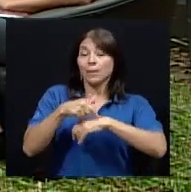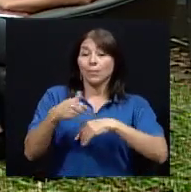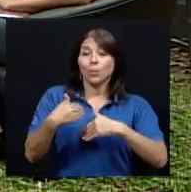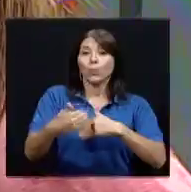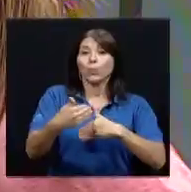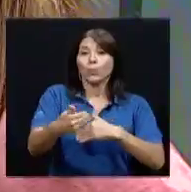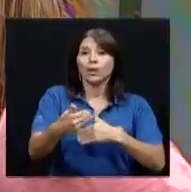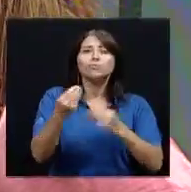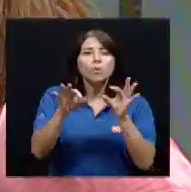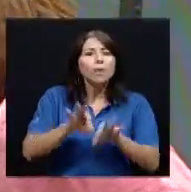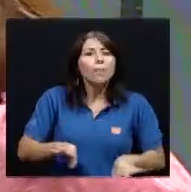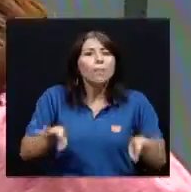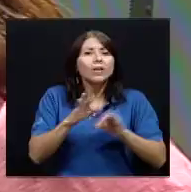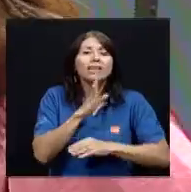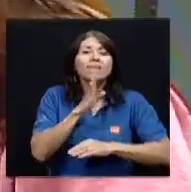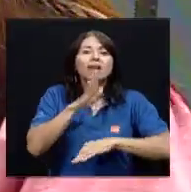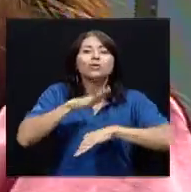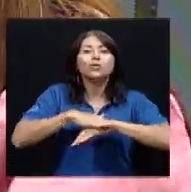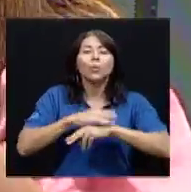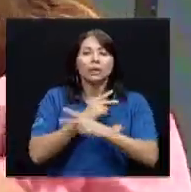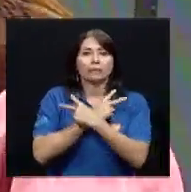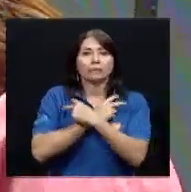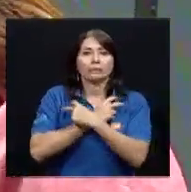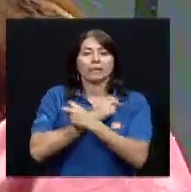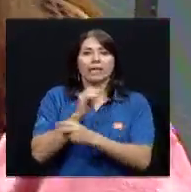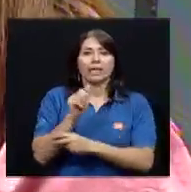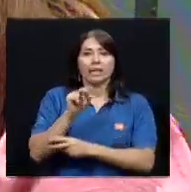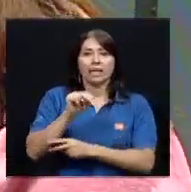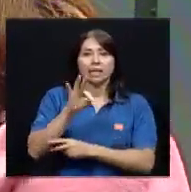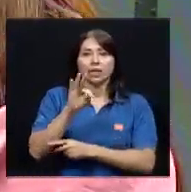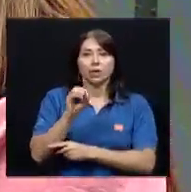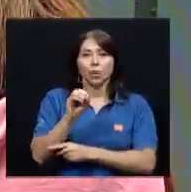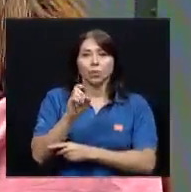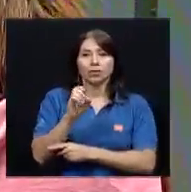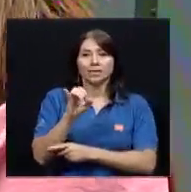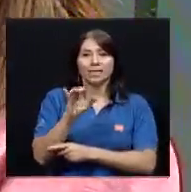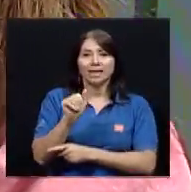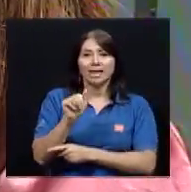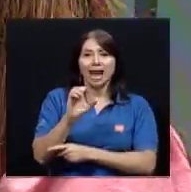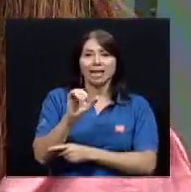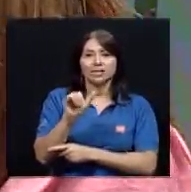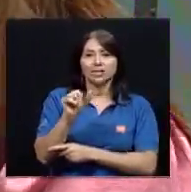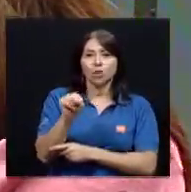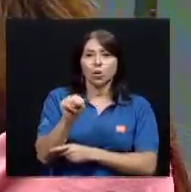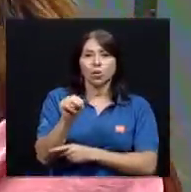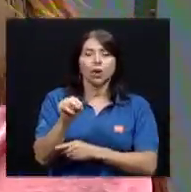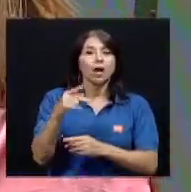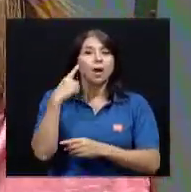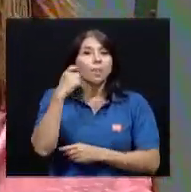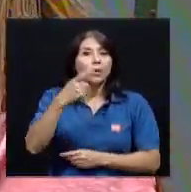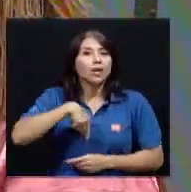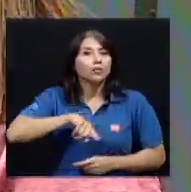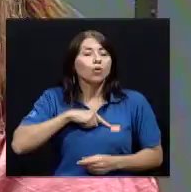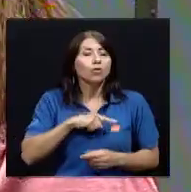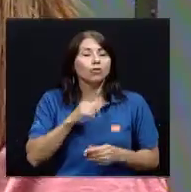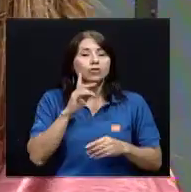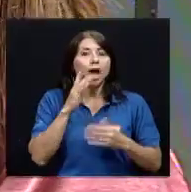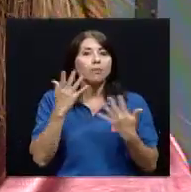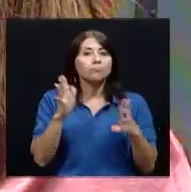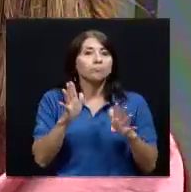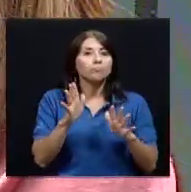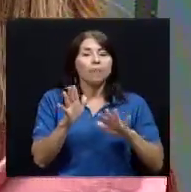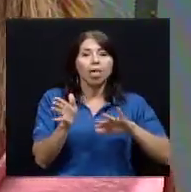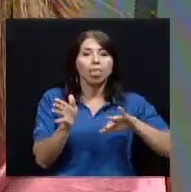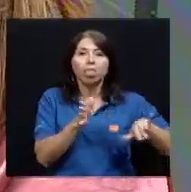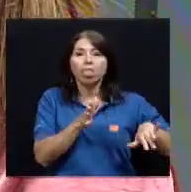también hablar en cuanto a intoxicaciones para ya ir como finalizando porque dejamos de lado tal vez esto el caso de los niños y las niñas